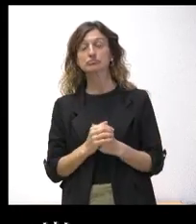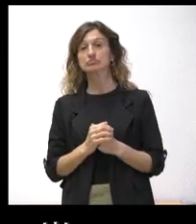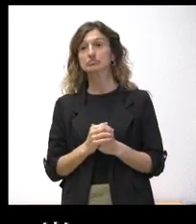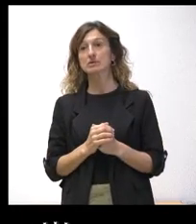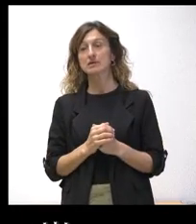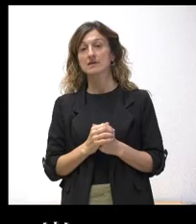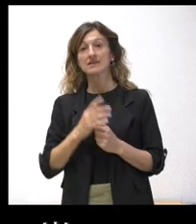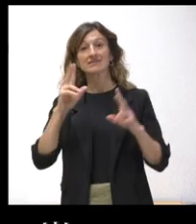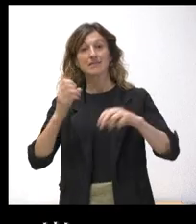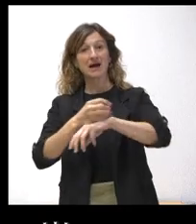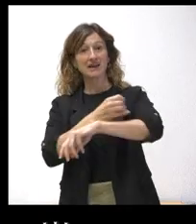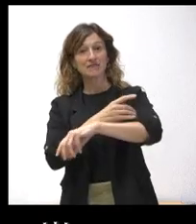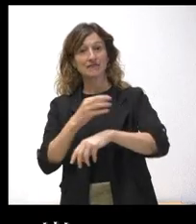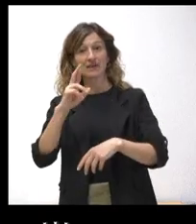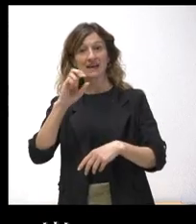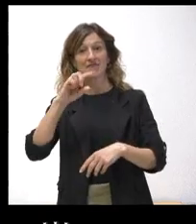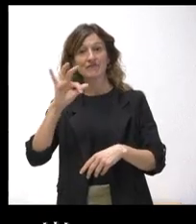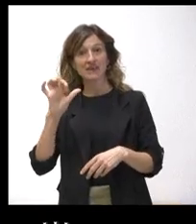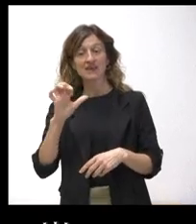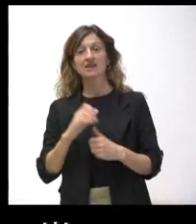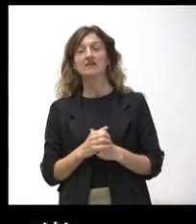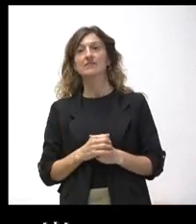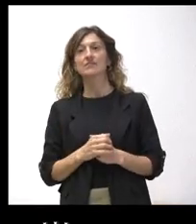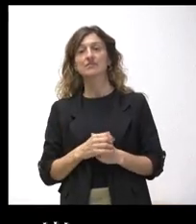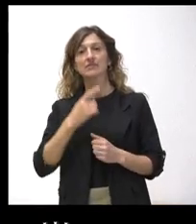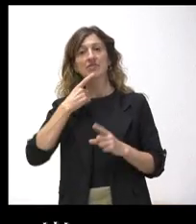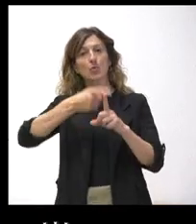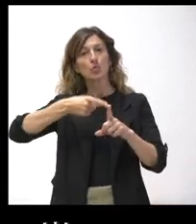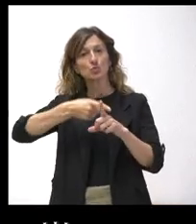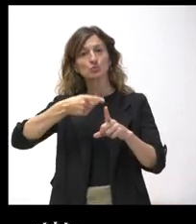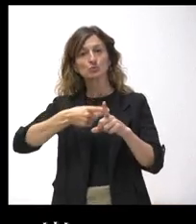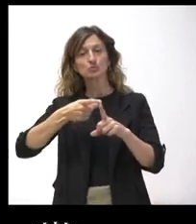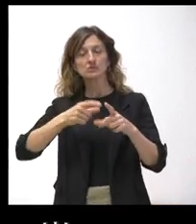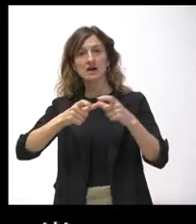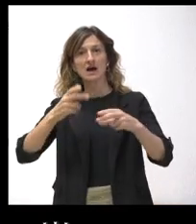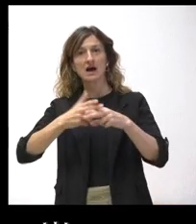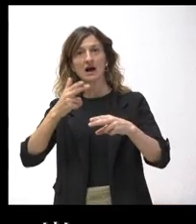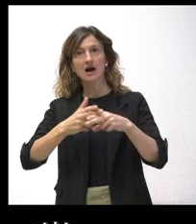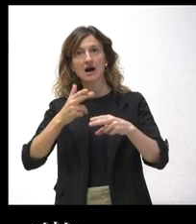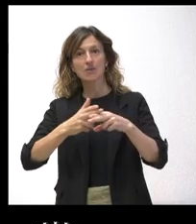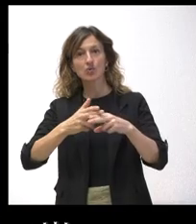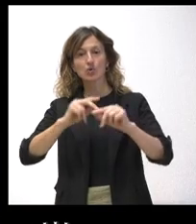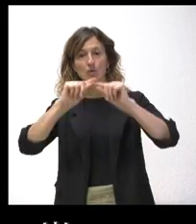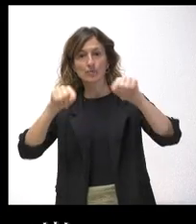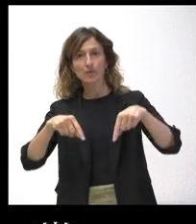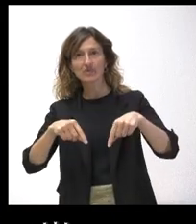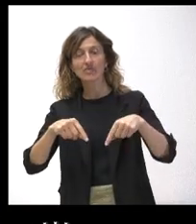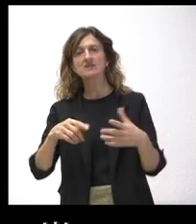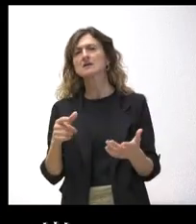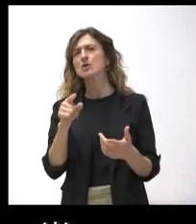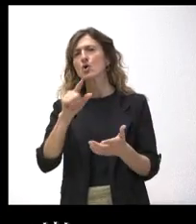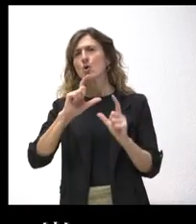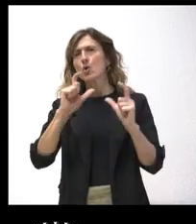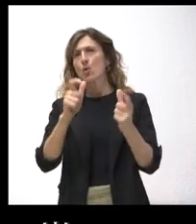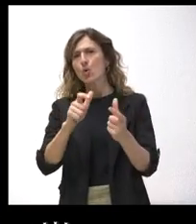estos de Renfe que tanto están utilizando en Zamora, Valladolid y otras provincias, ¿la Junta puede mantener el